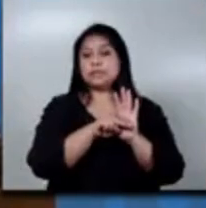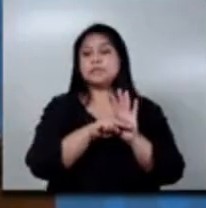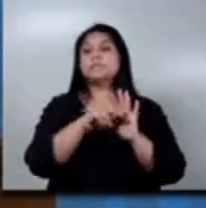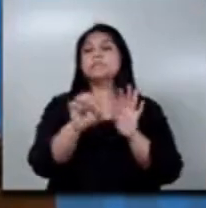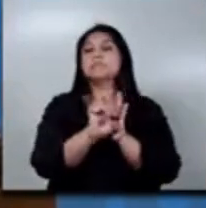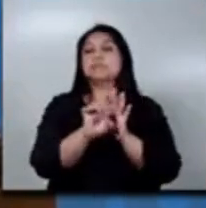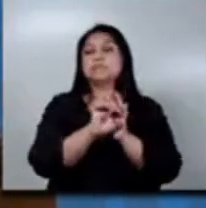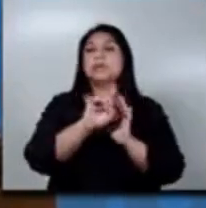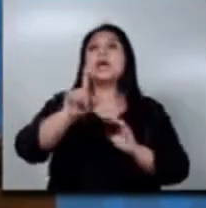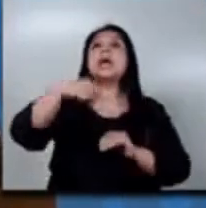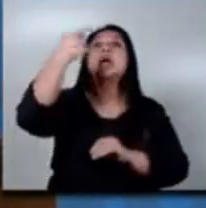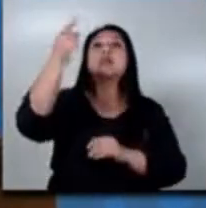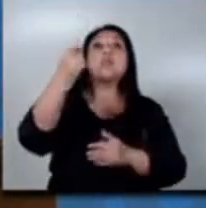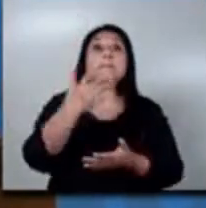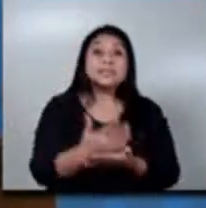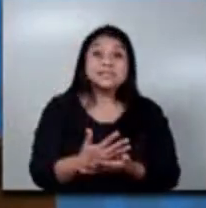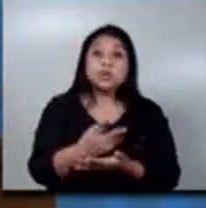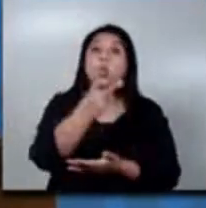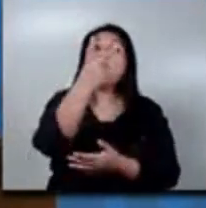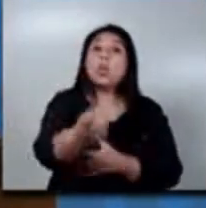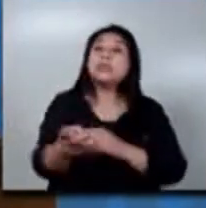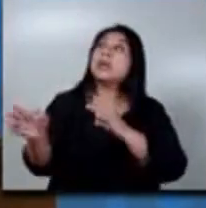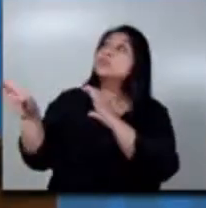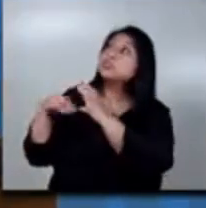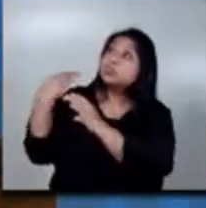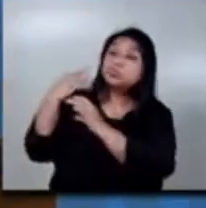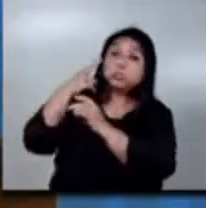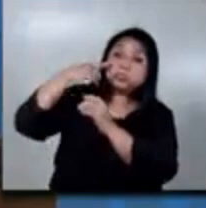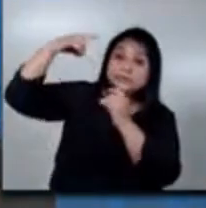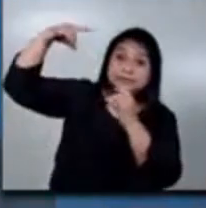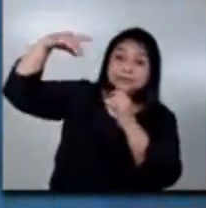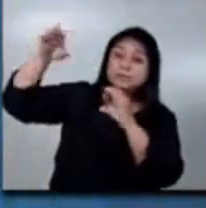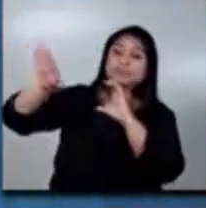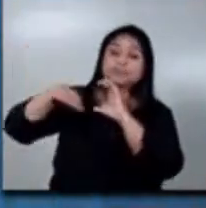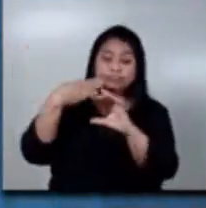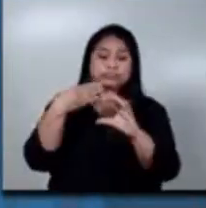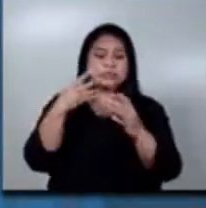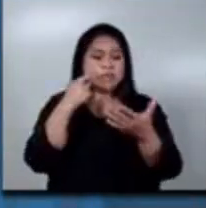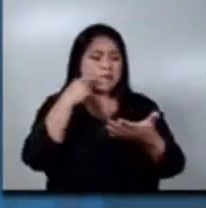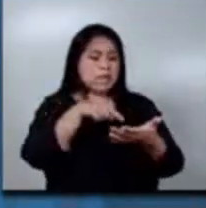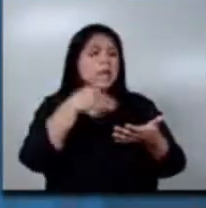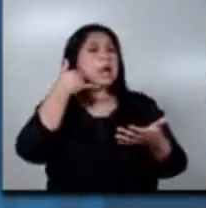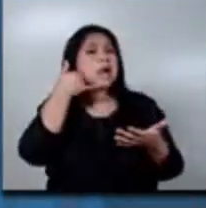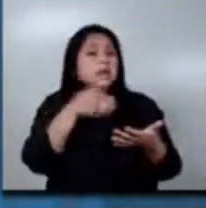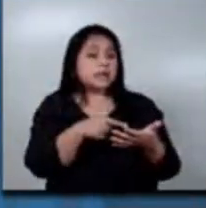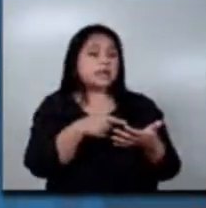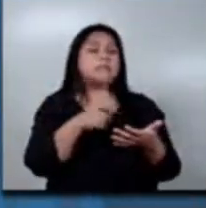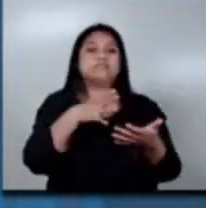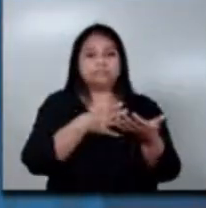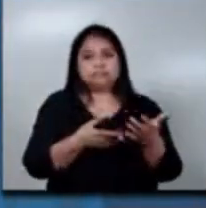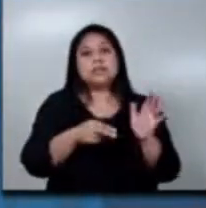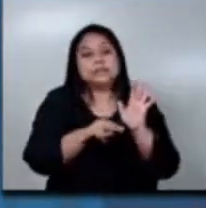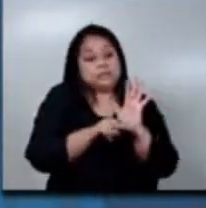vuelva a generarse otra eventualidad climática y probablemente se llegue a detonar hasta un nivel 2